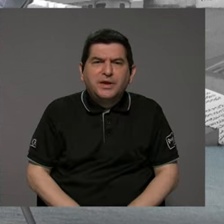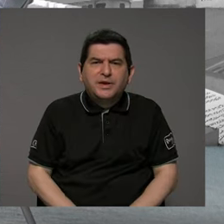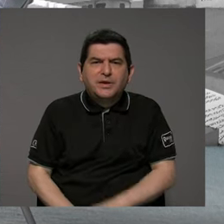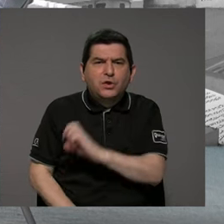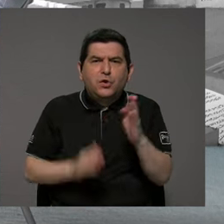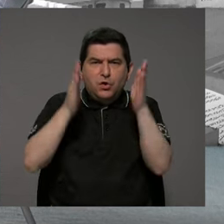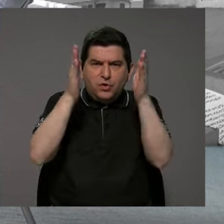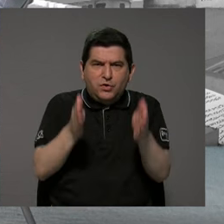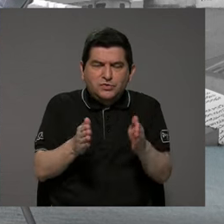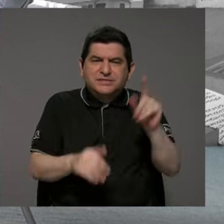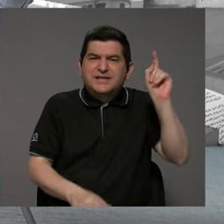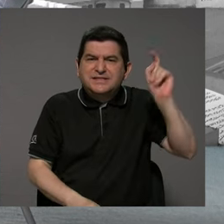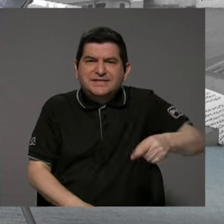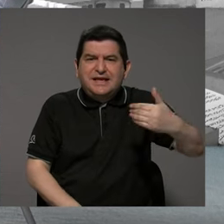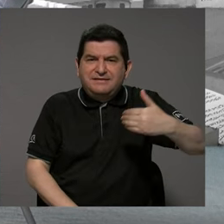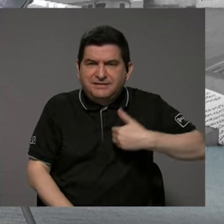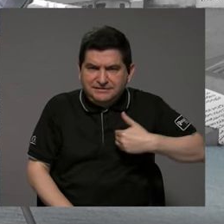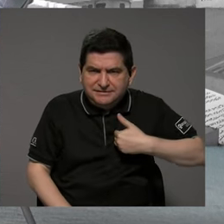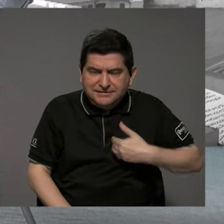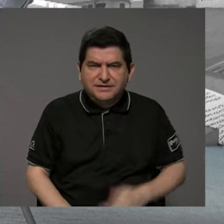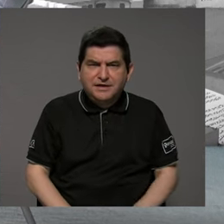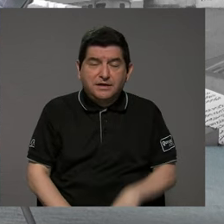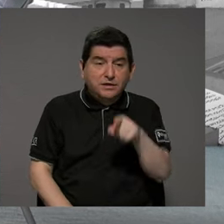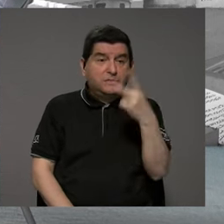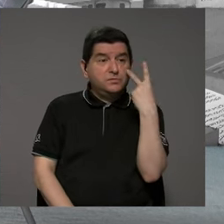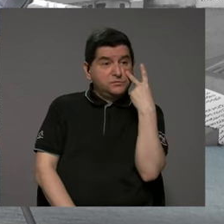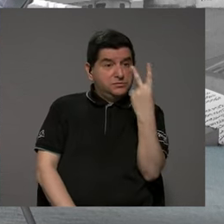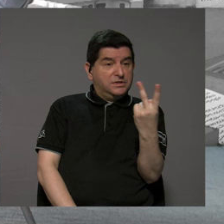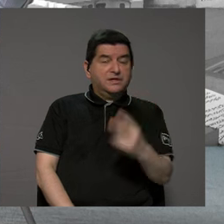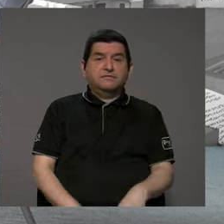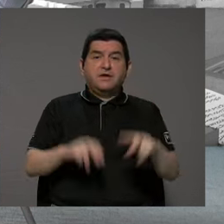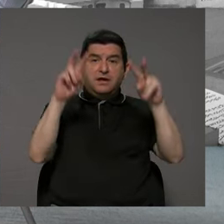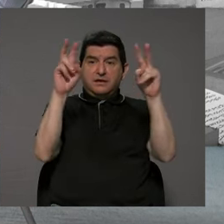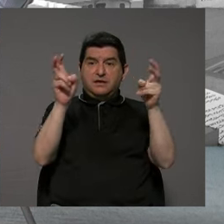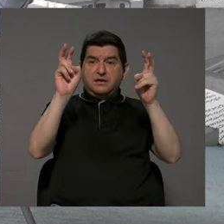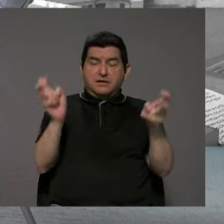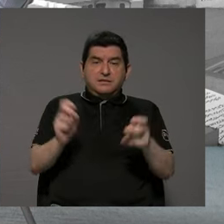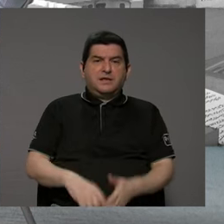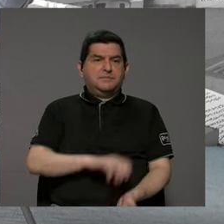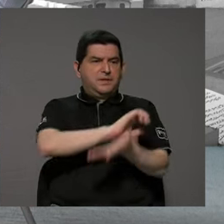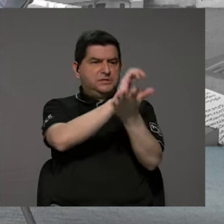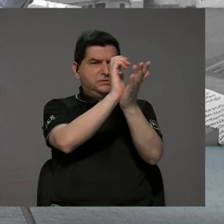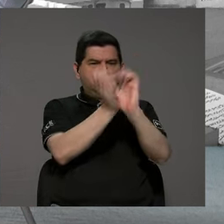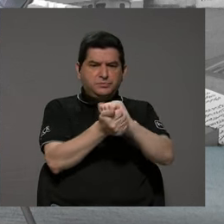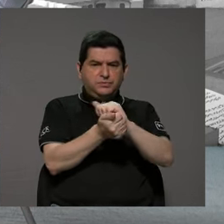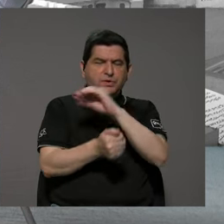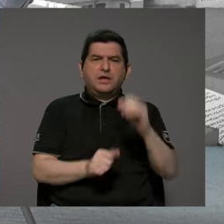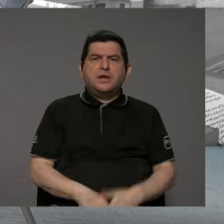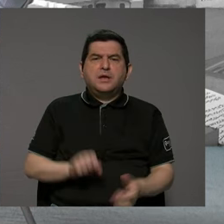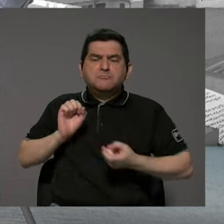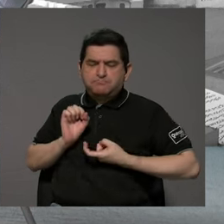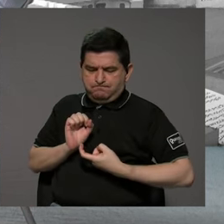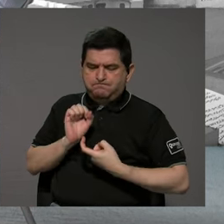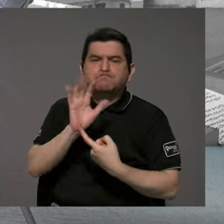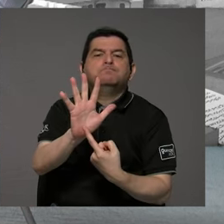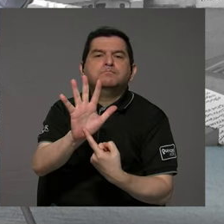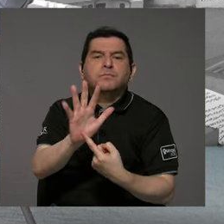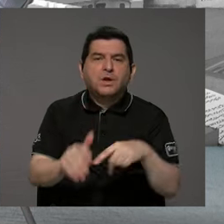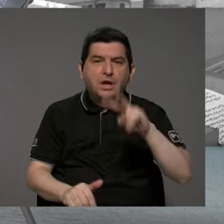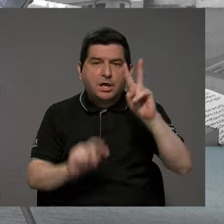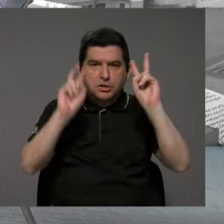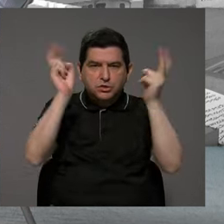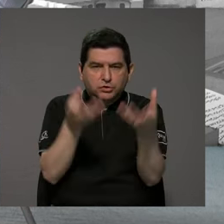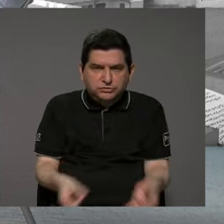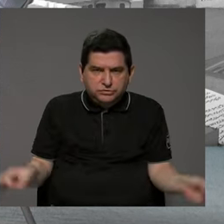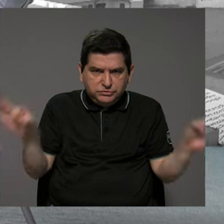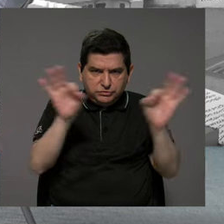costarricenses que usted vea en cuanto a los temas de transición y sobre todo proyectándonos en dos temas